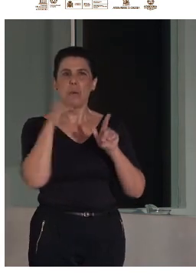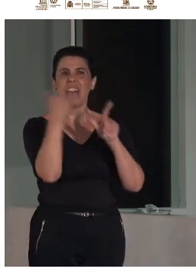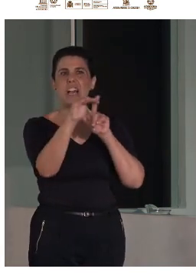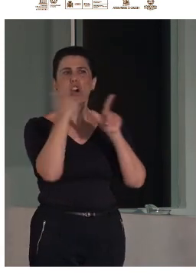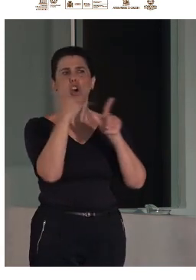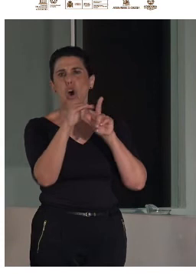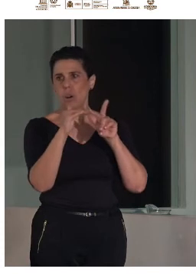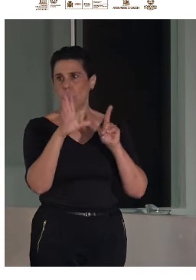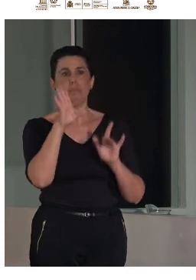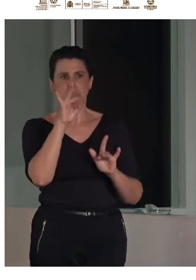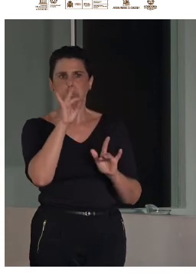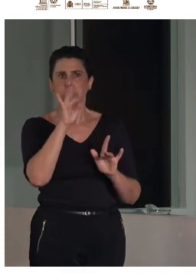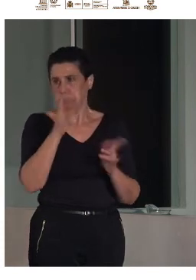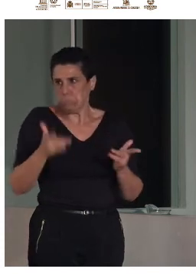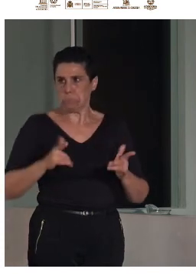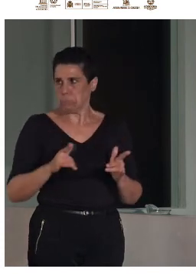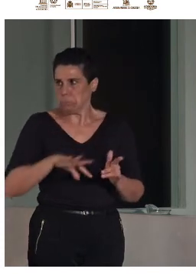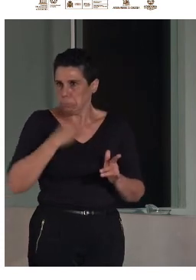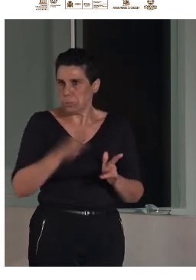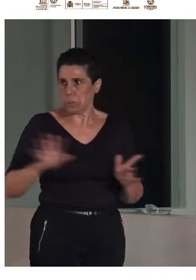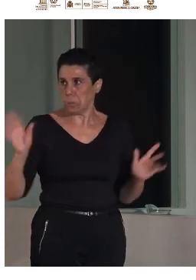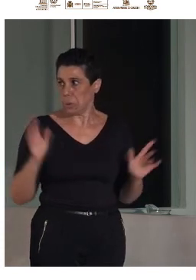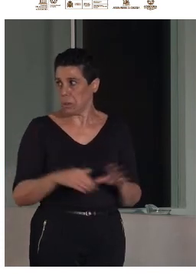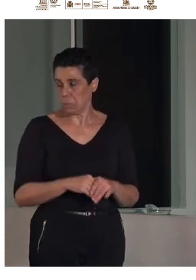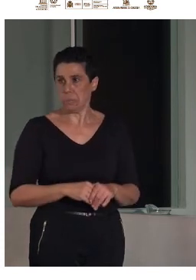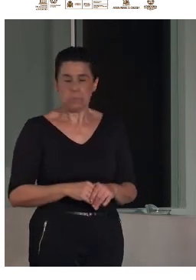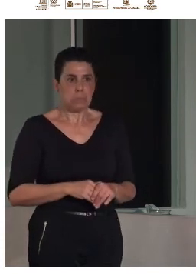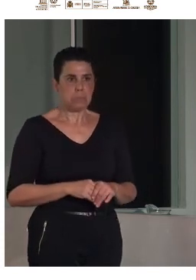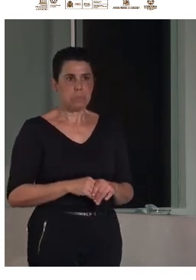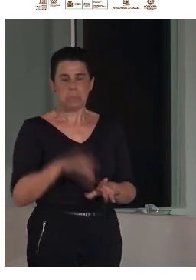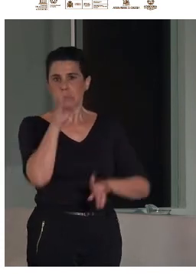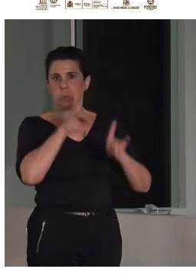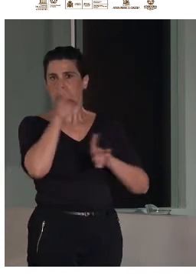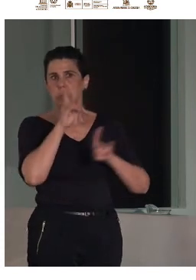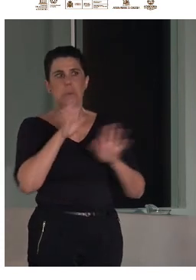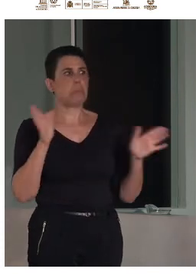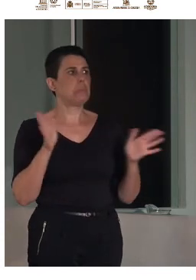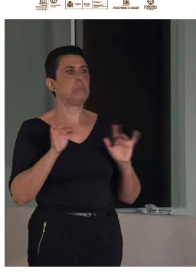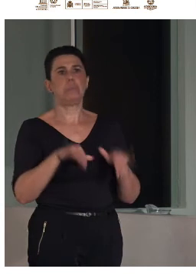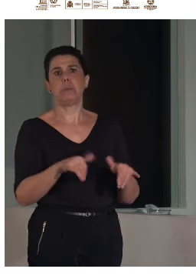si si las dejo aquí por si no y si no pues por supuesto sin problema por supuesto